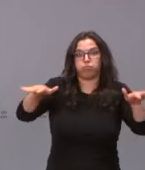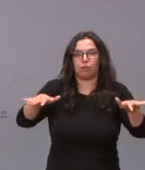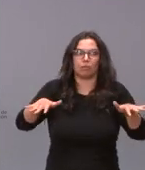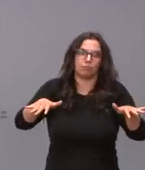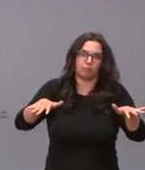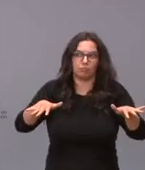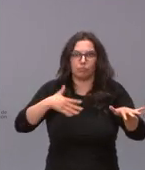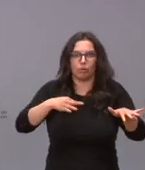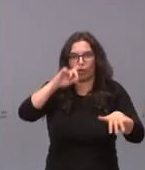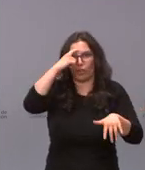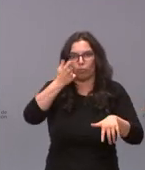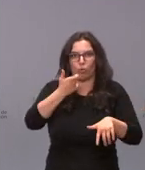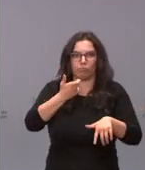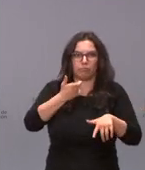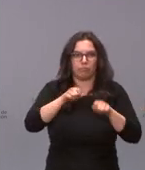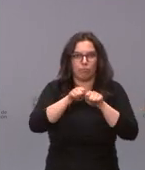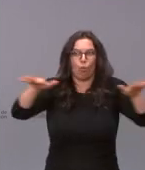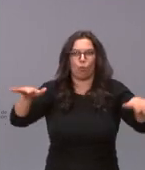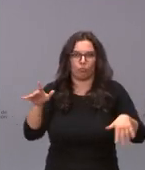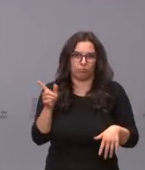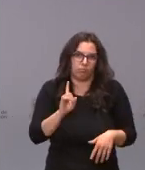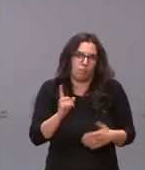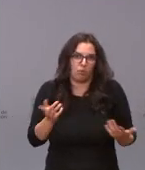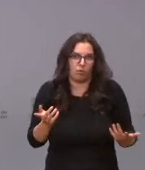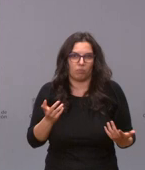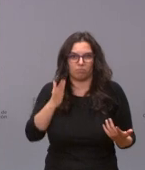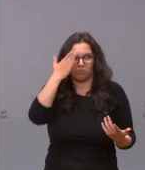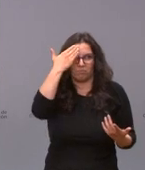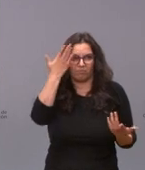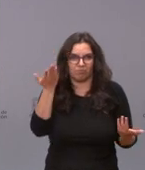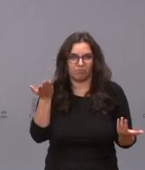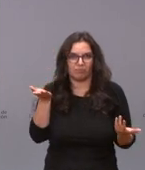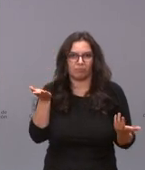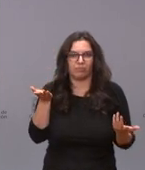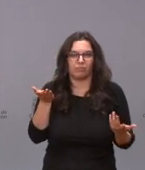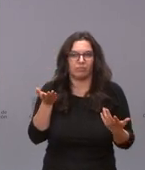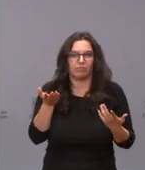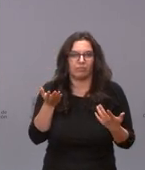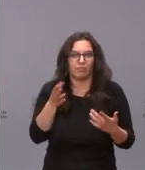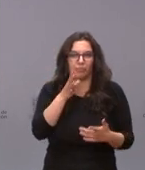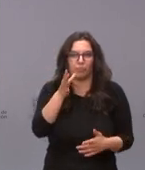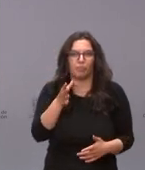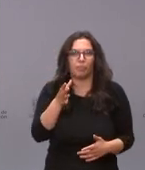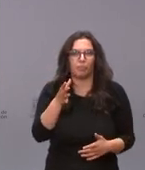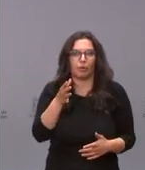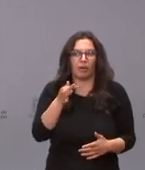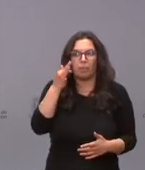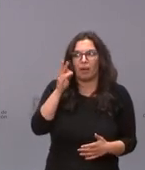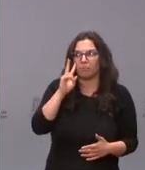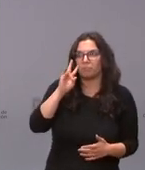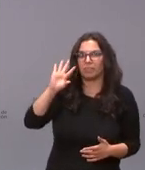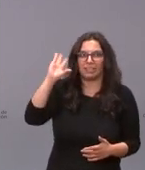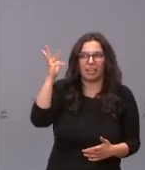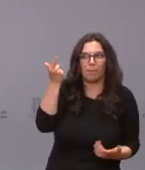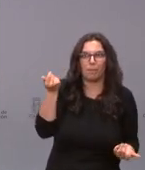no parece tampoco muy razonable insisto y más con la temperatura que empieza a hacer